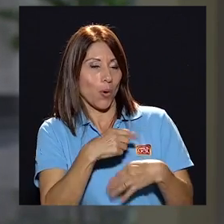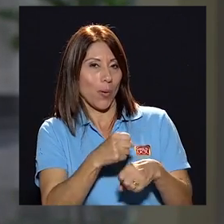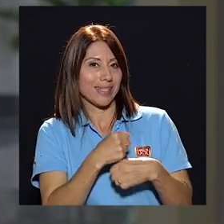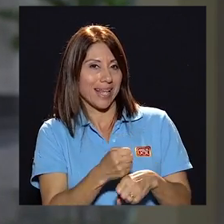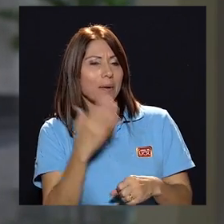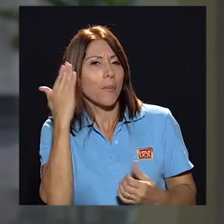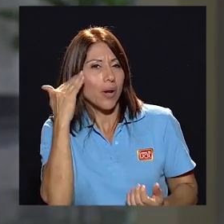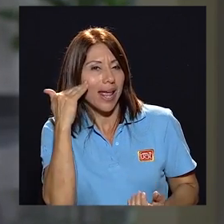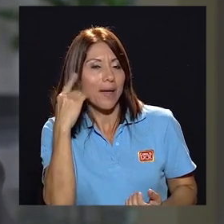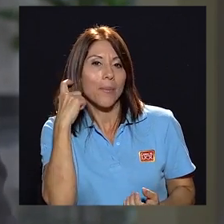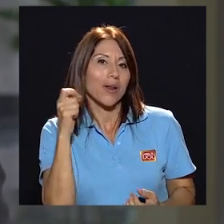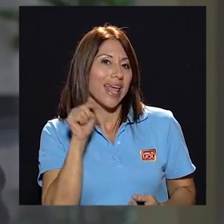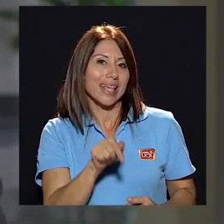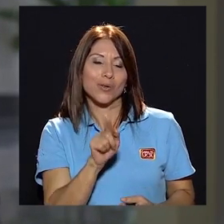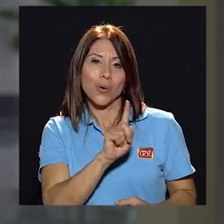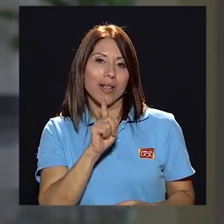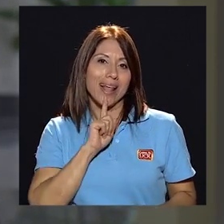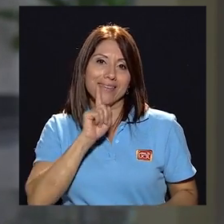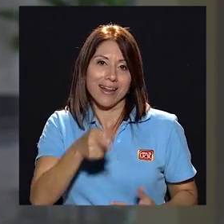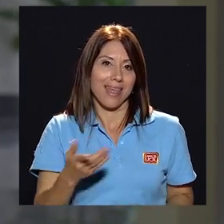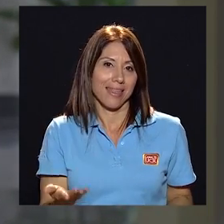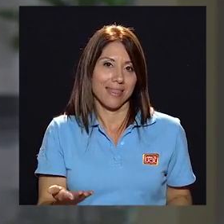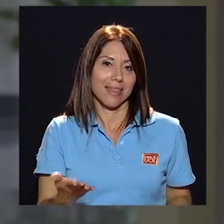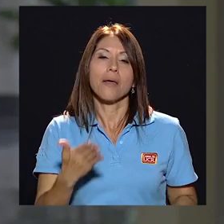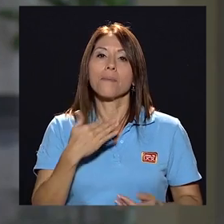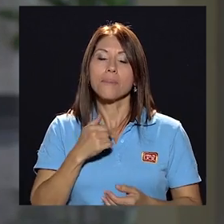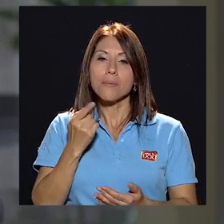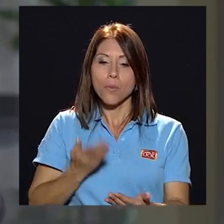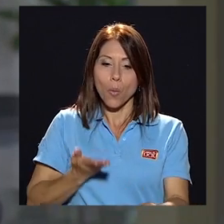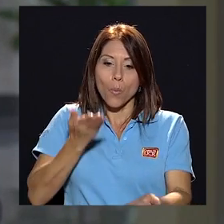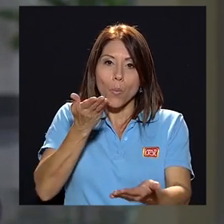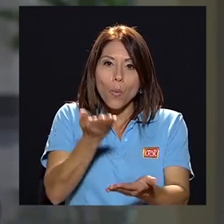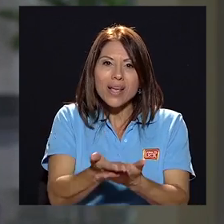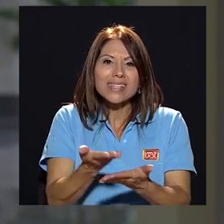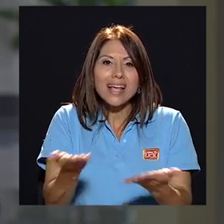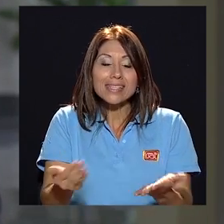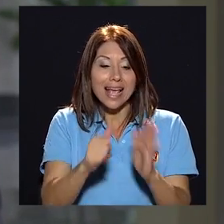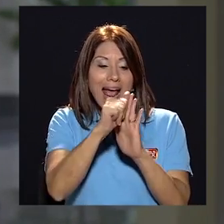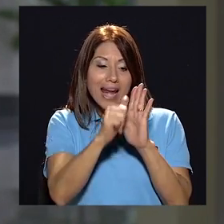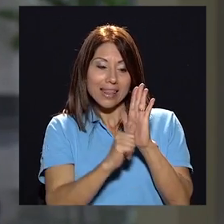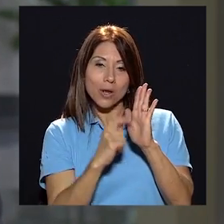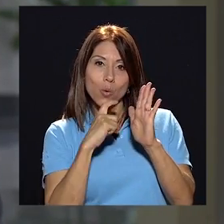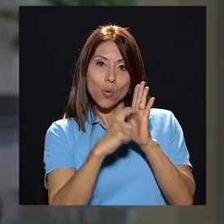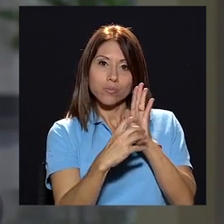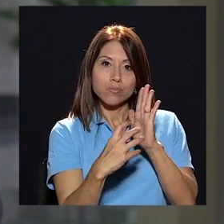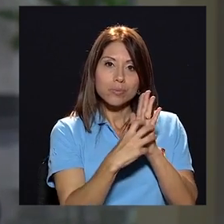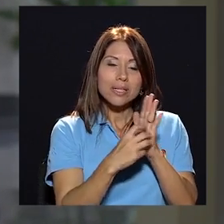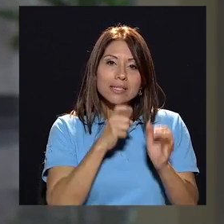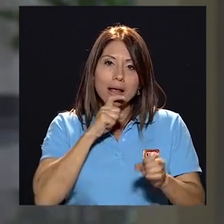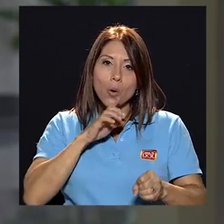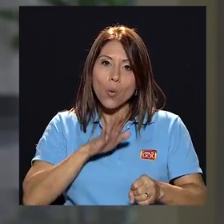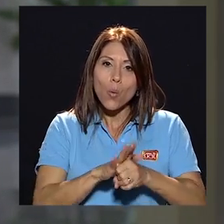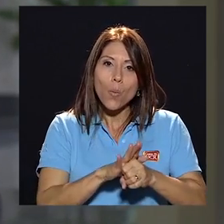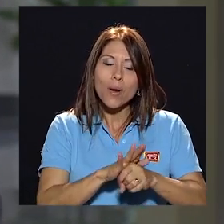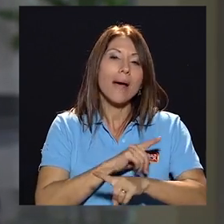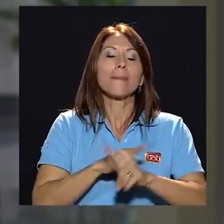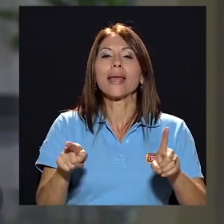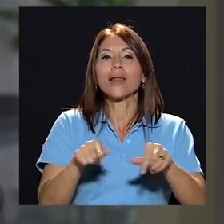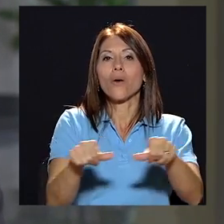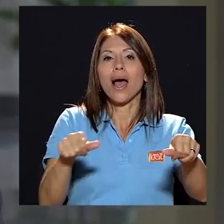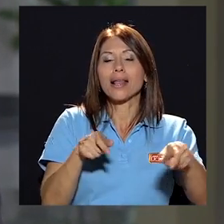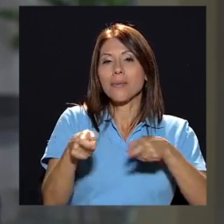Porque no es la realidad. Mi propuesta es que se cumpla el artículo, pero que sea la administración